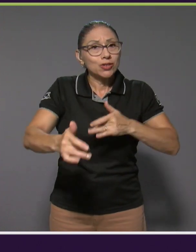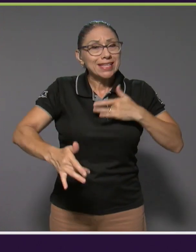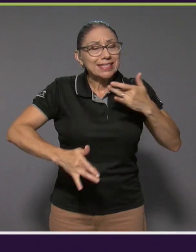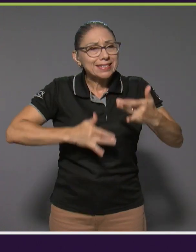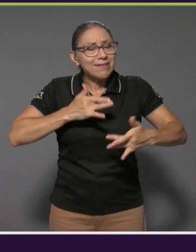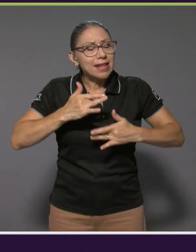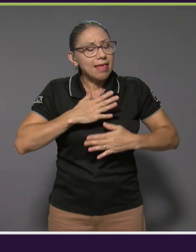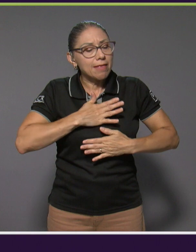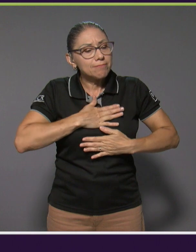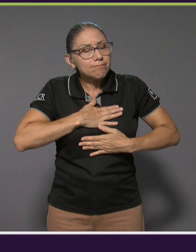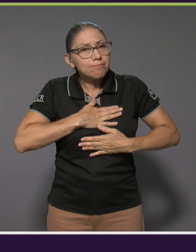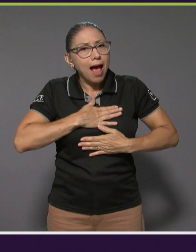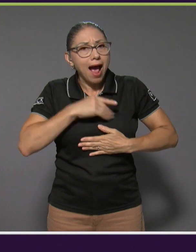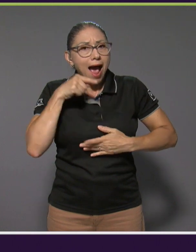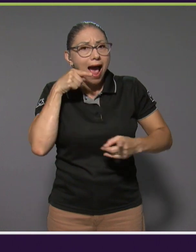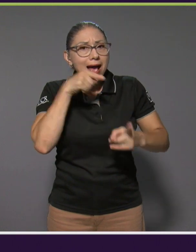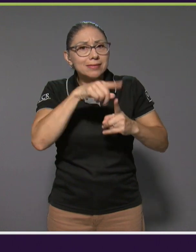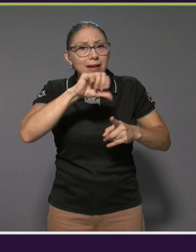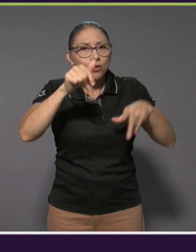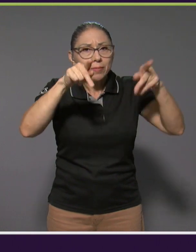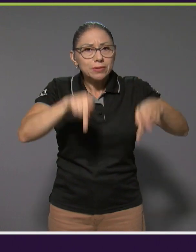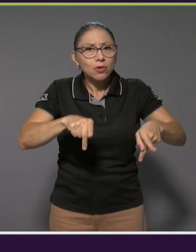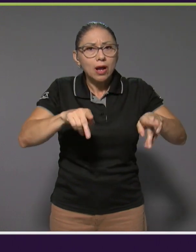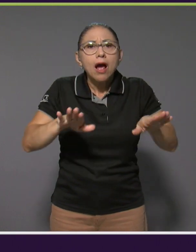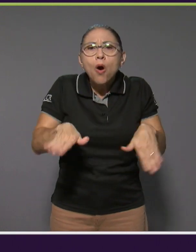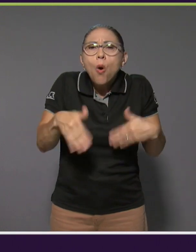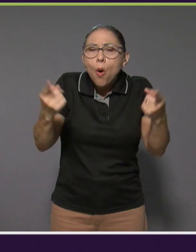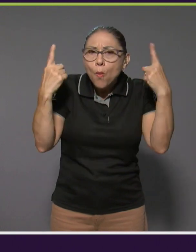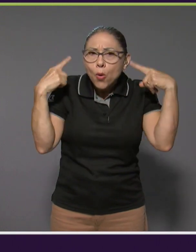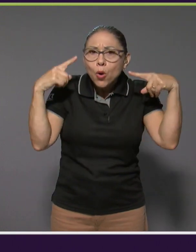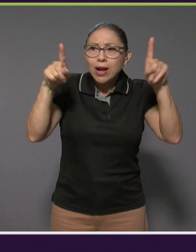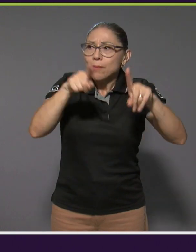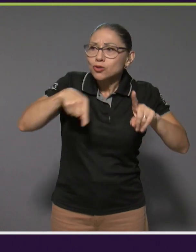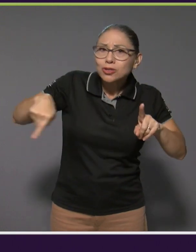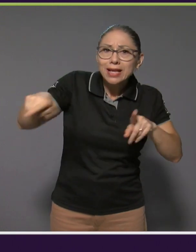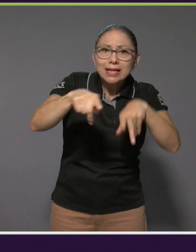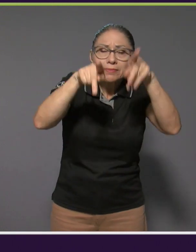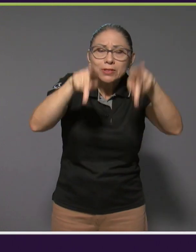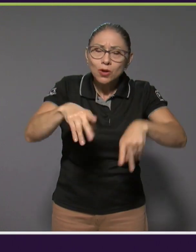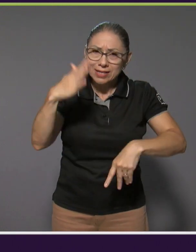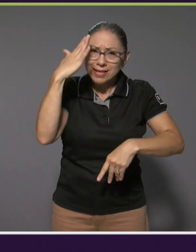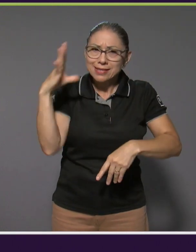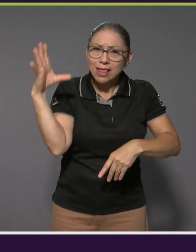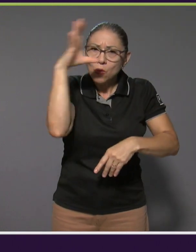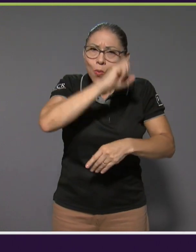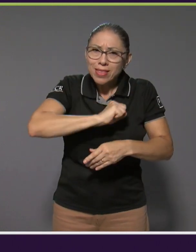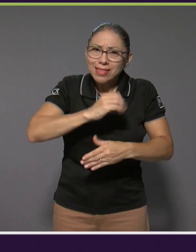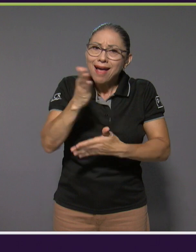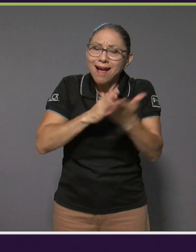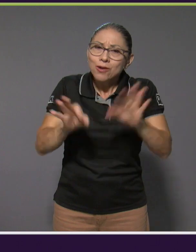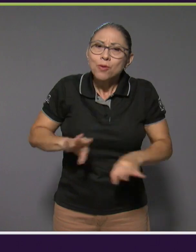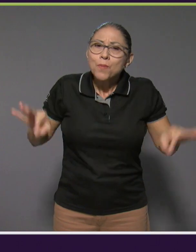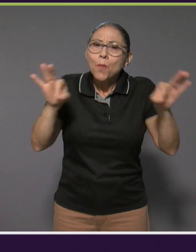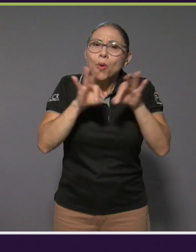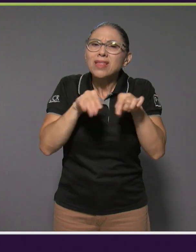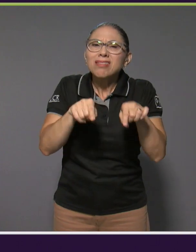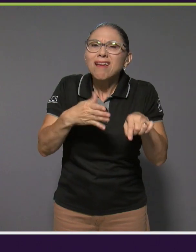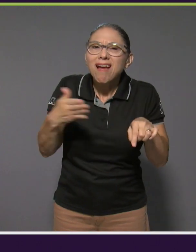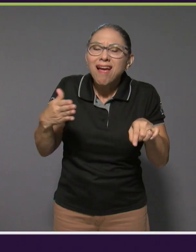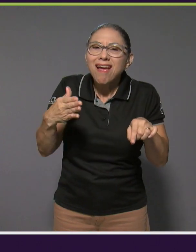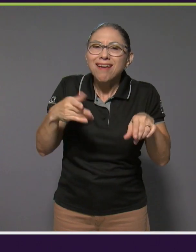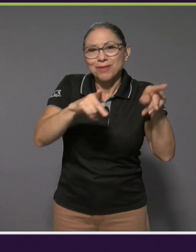persona, cómo logramos una sociedad consciente de algo que es importante, que es el envejecimiento de la población también.